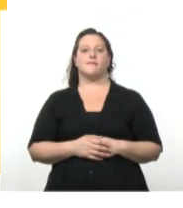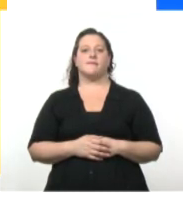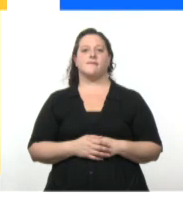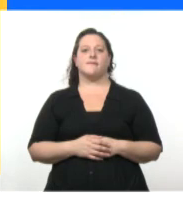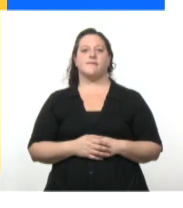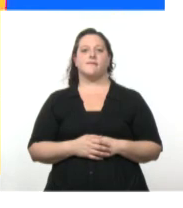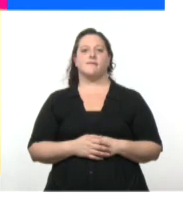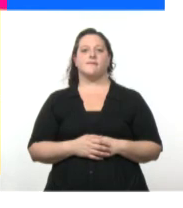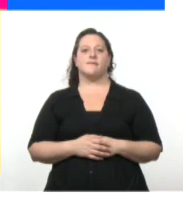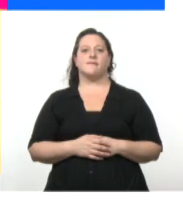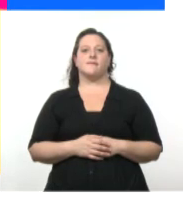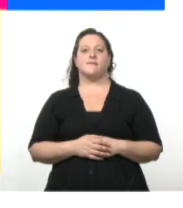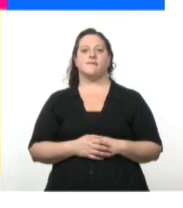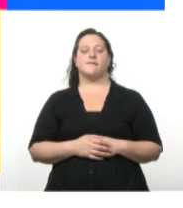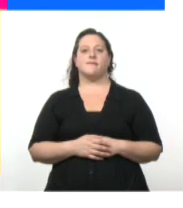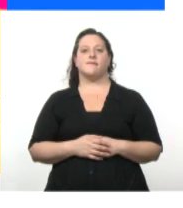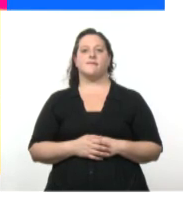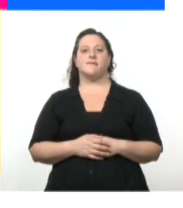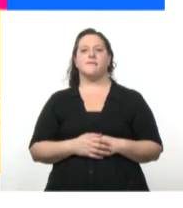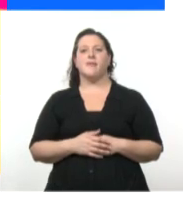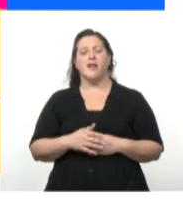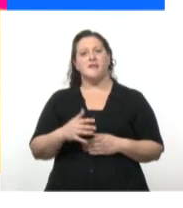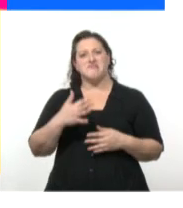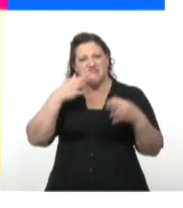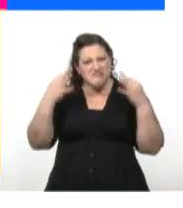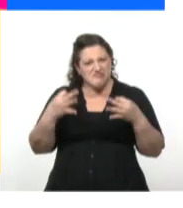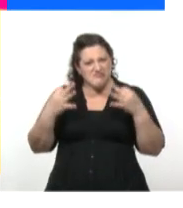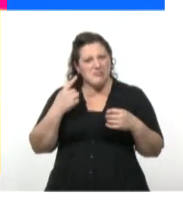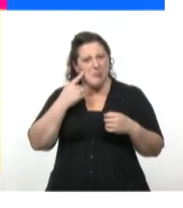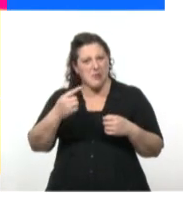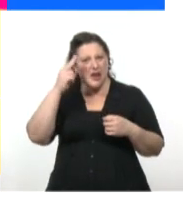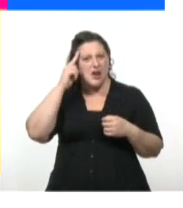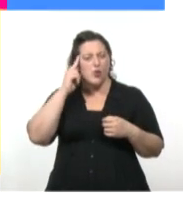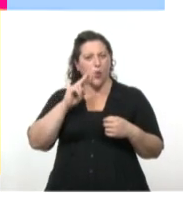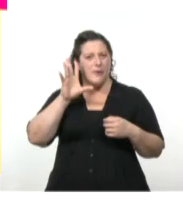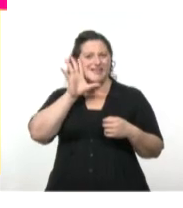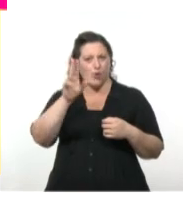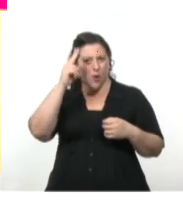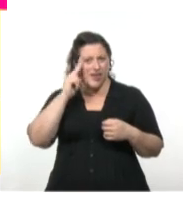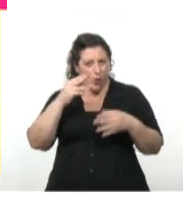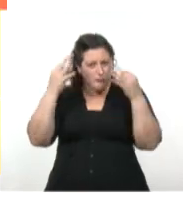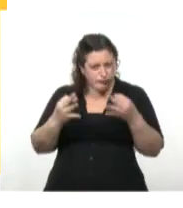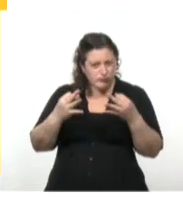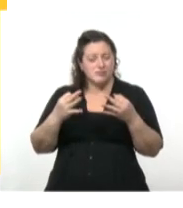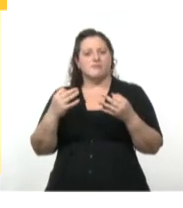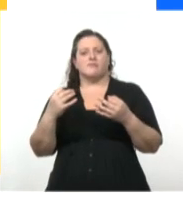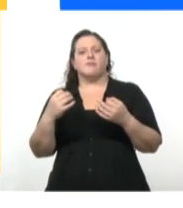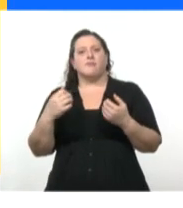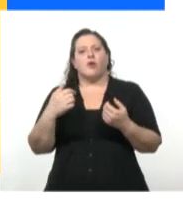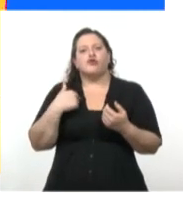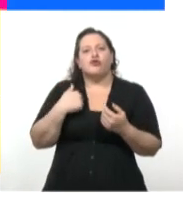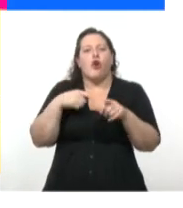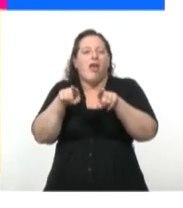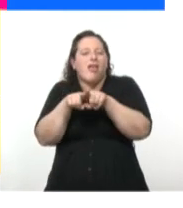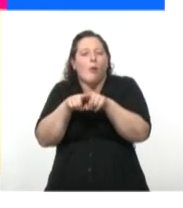¿Estamos realmente en 1959? Soy una ametralladora alargando